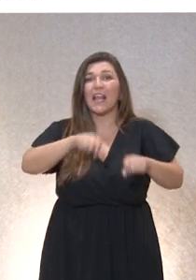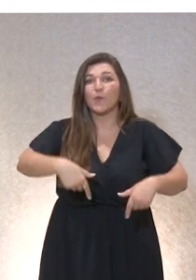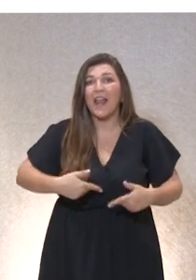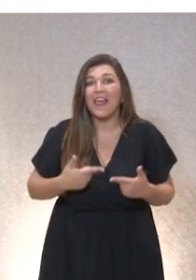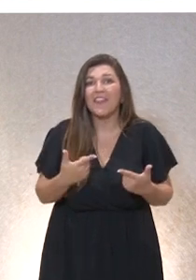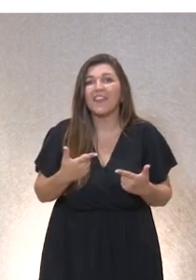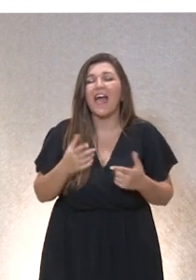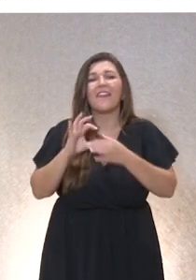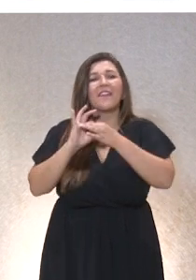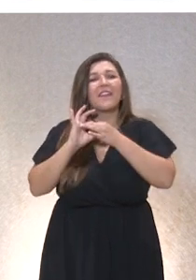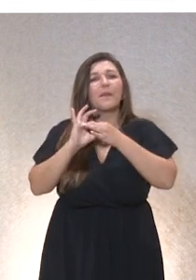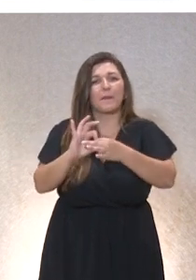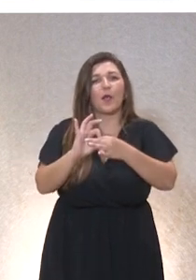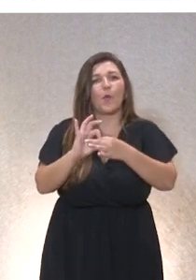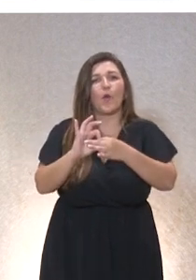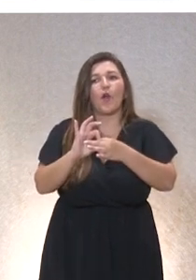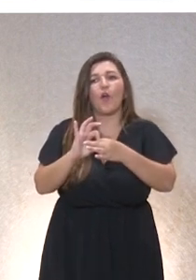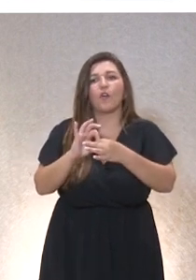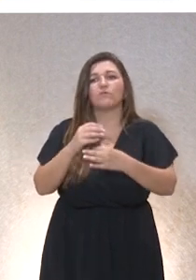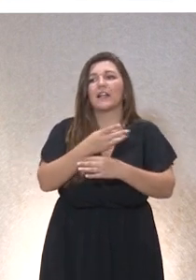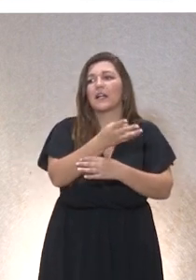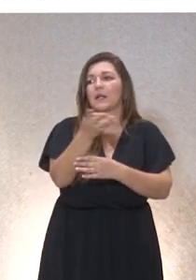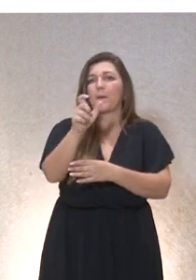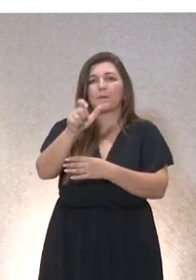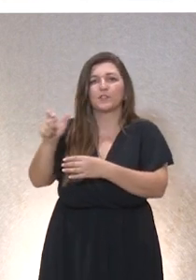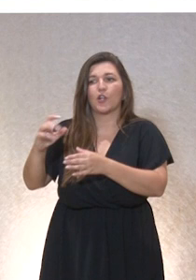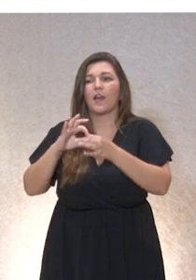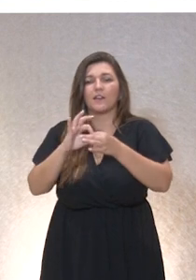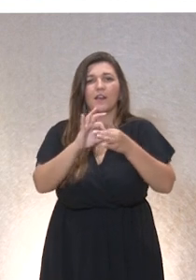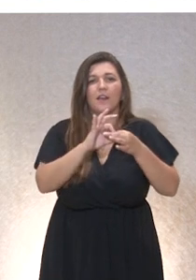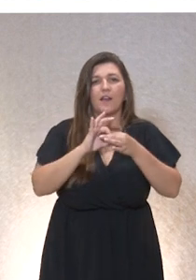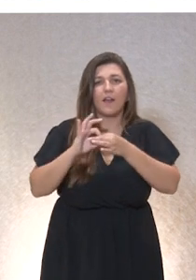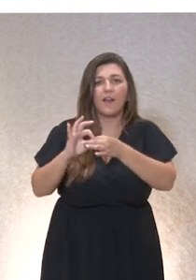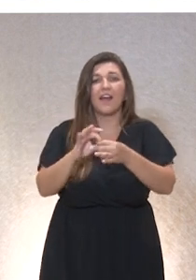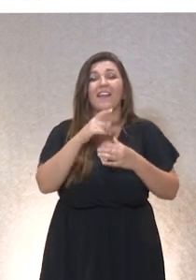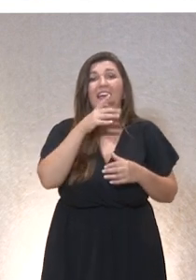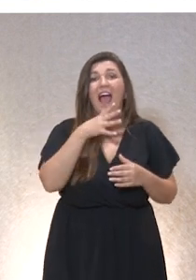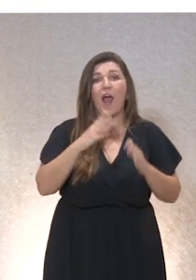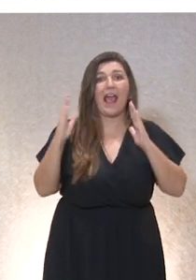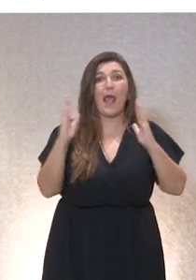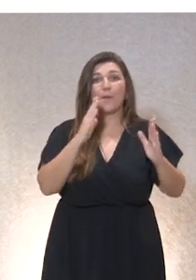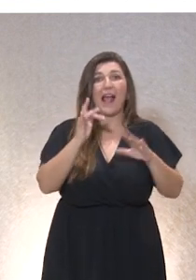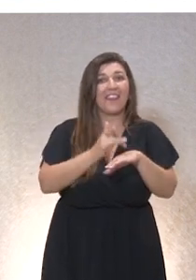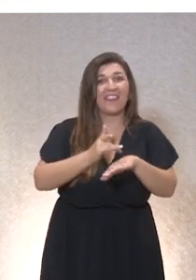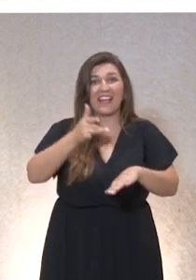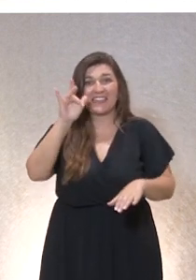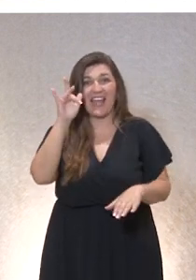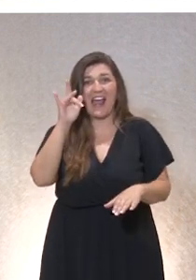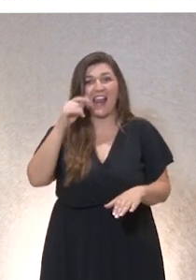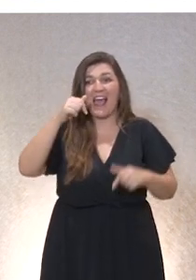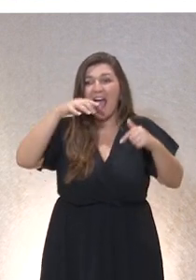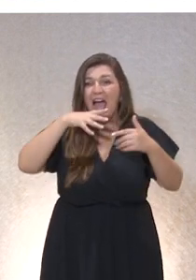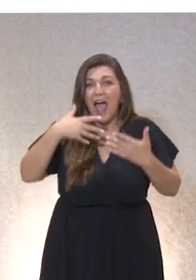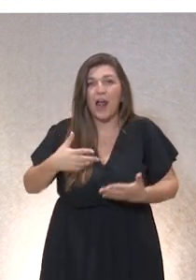del vínculo que nos une a los demás. En la era digital, en este momento histórico donde nos ponemos a reflexionar,